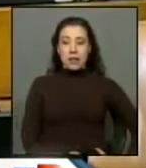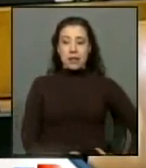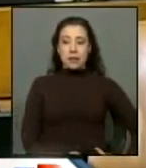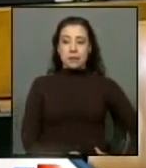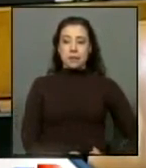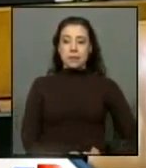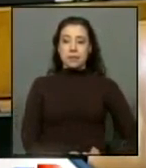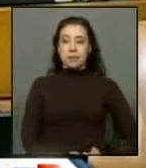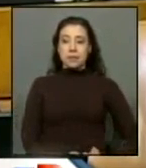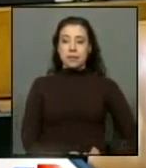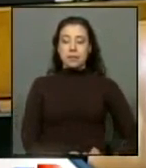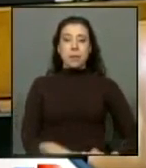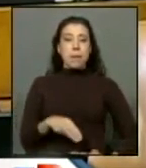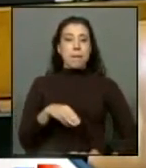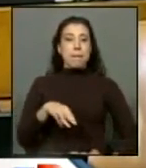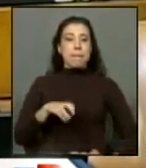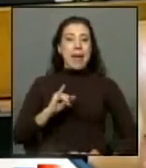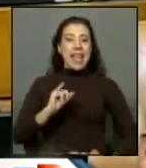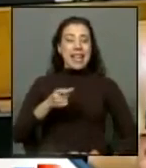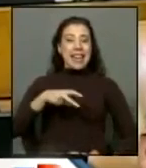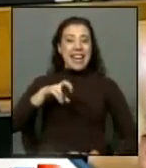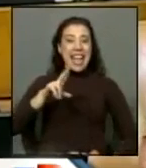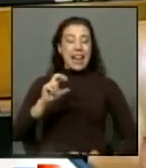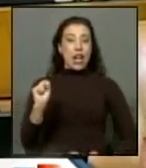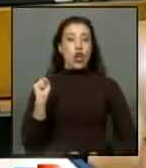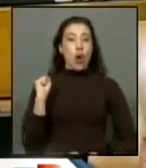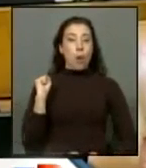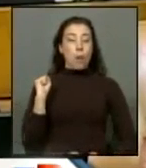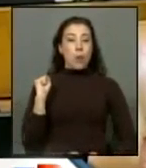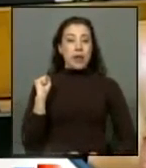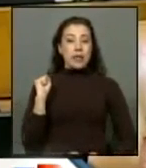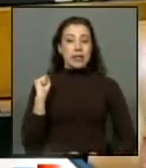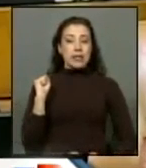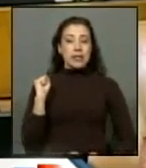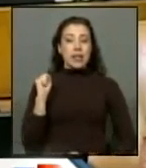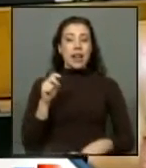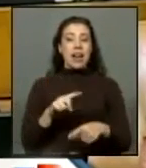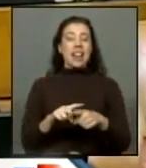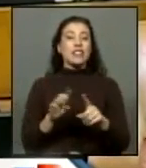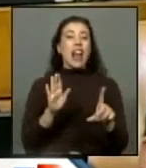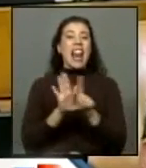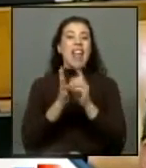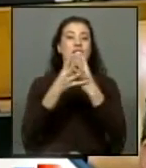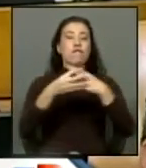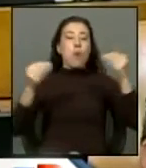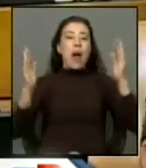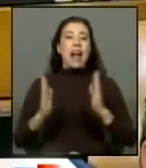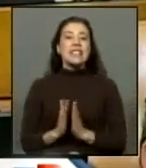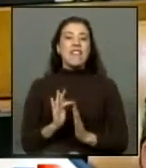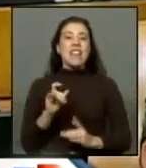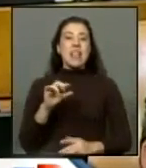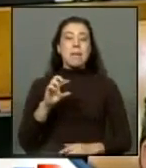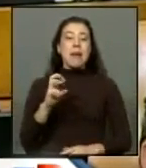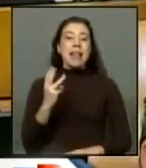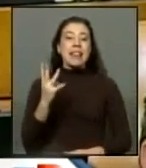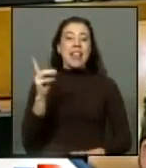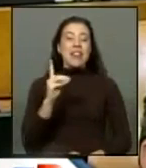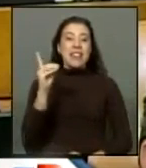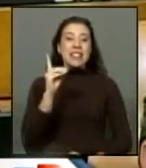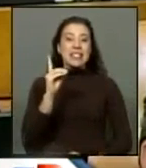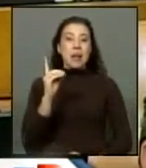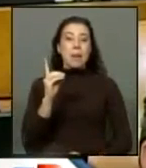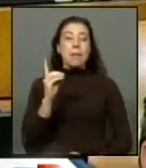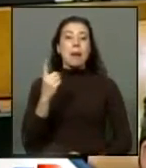Absalón Meyner comunista le aplicaron ley de fuga en San Felipe el 3 de diciembre de